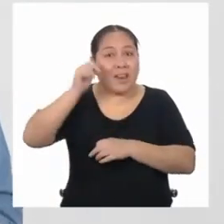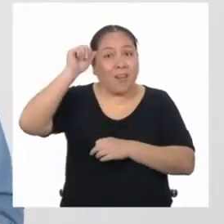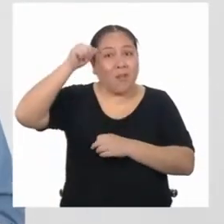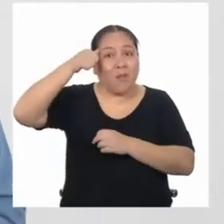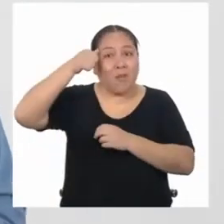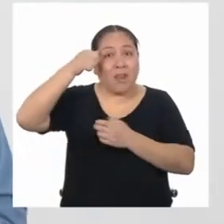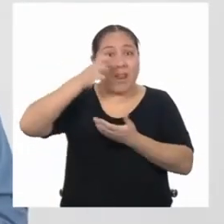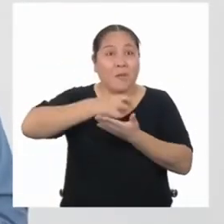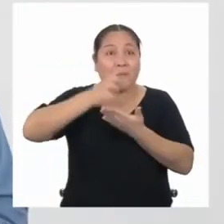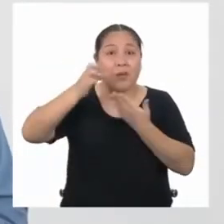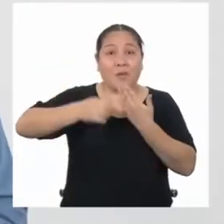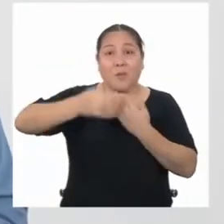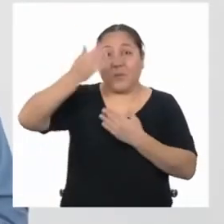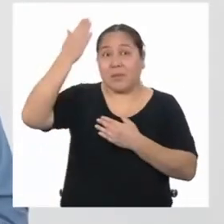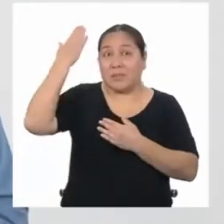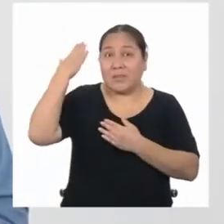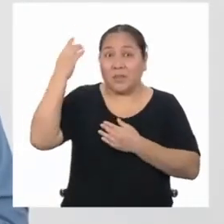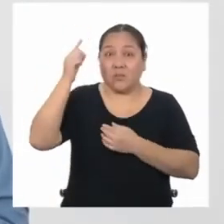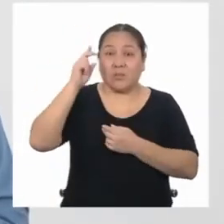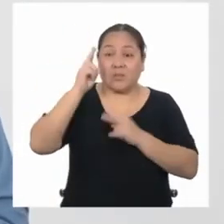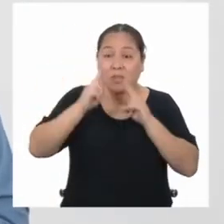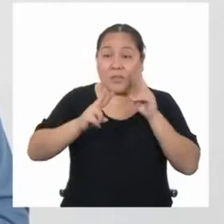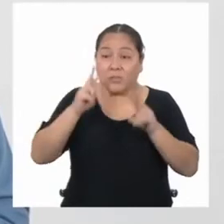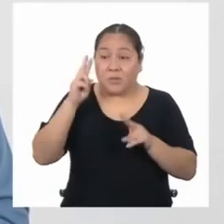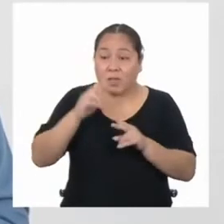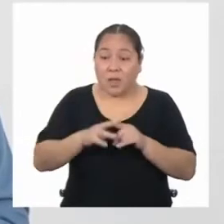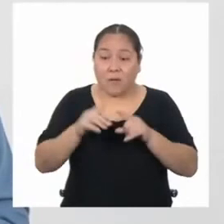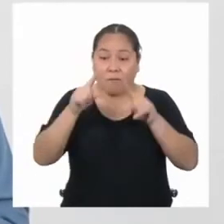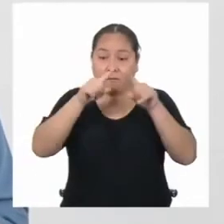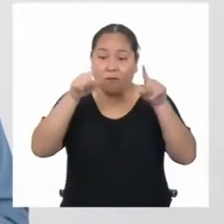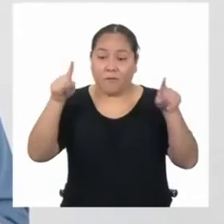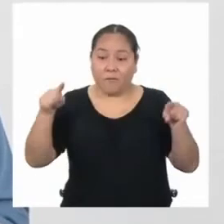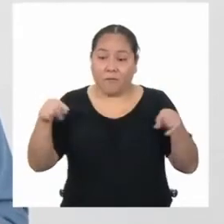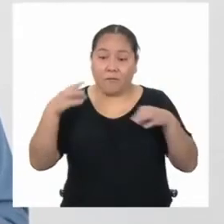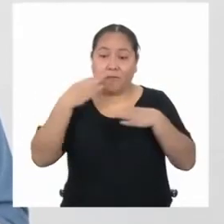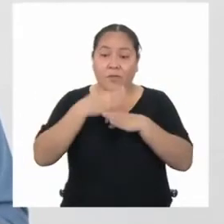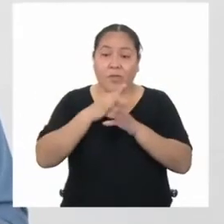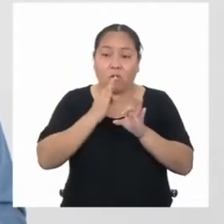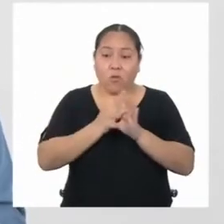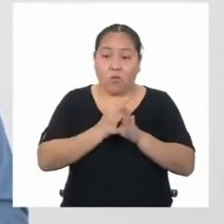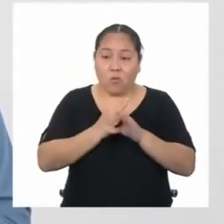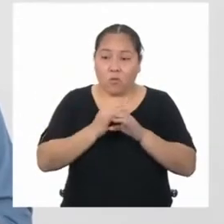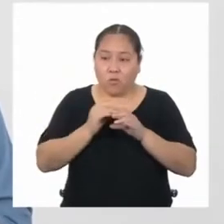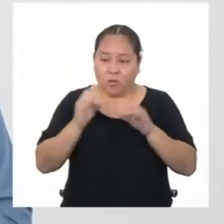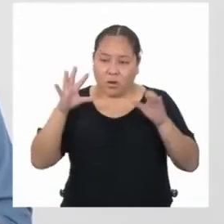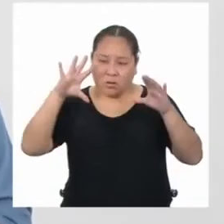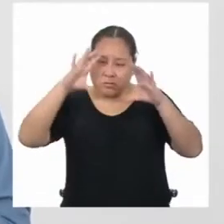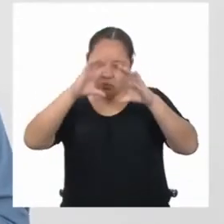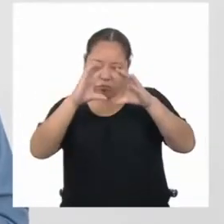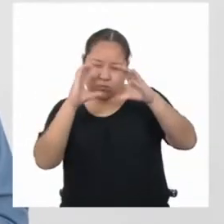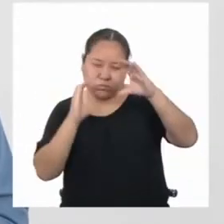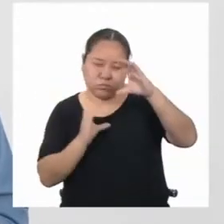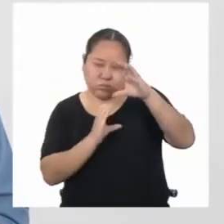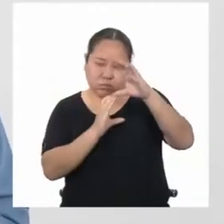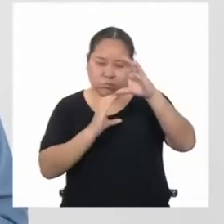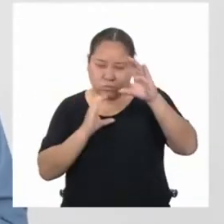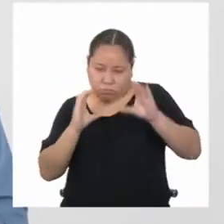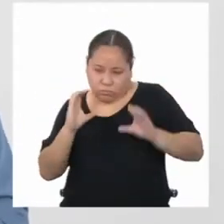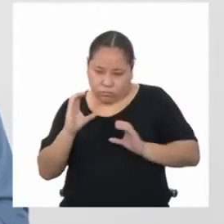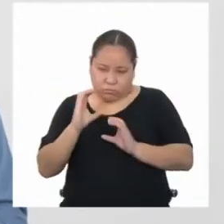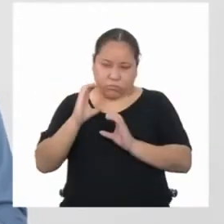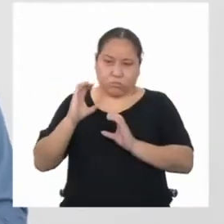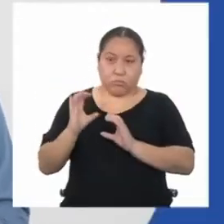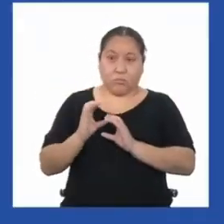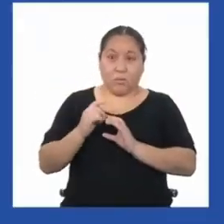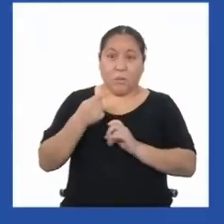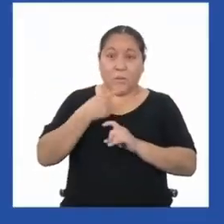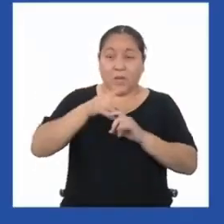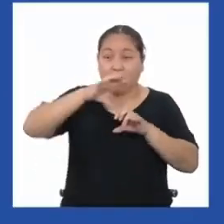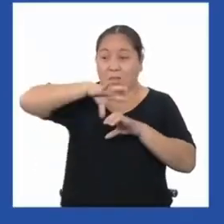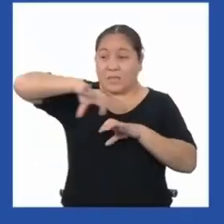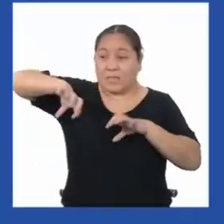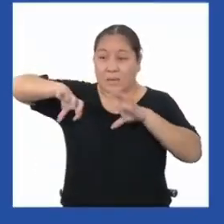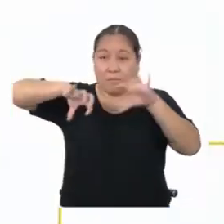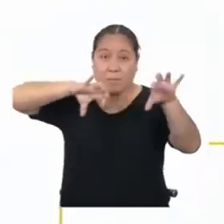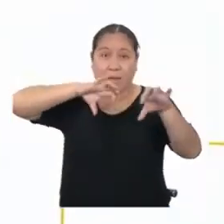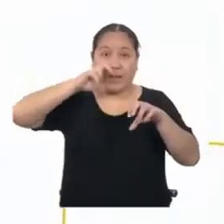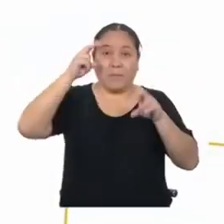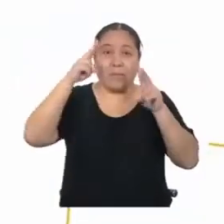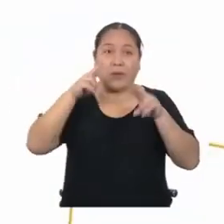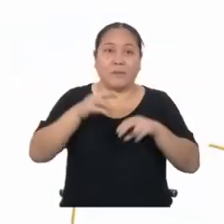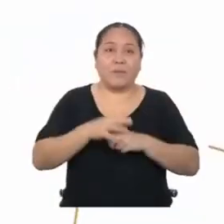pasado, que aprendieron a ver figuras geométricas dentro de formas más complejas para poder calcular el perímetro.